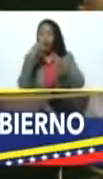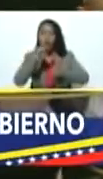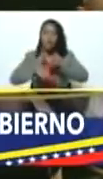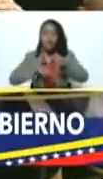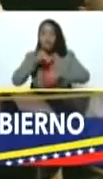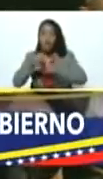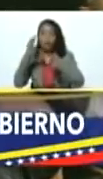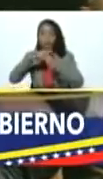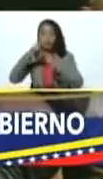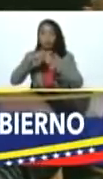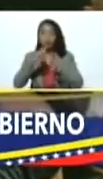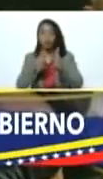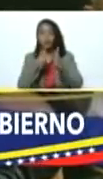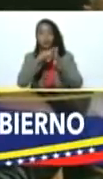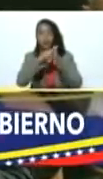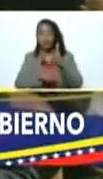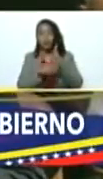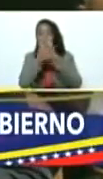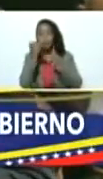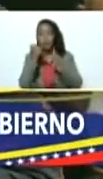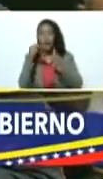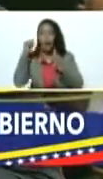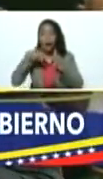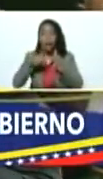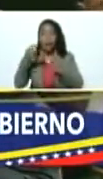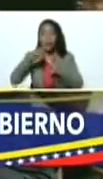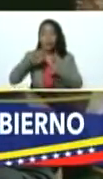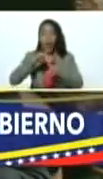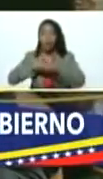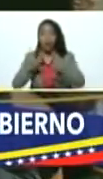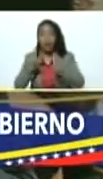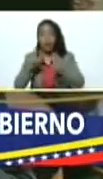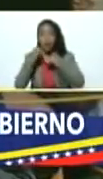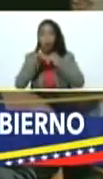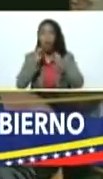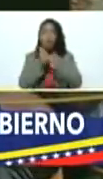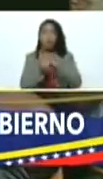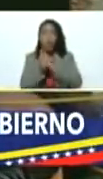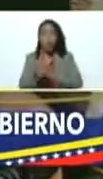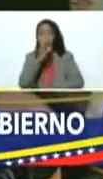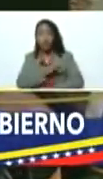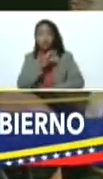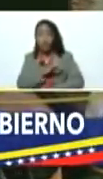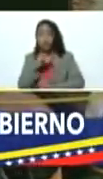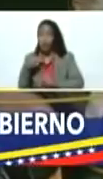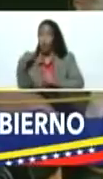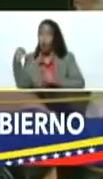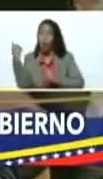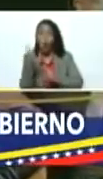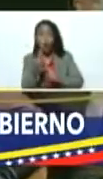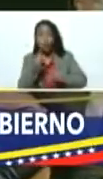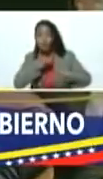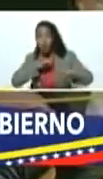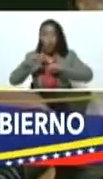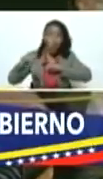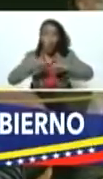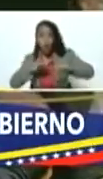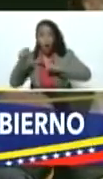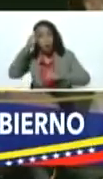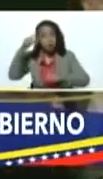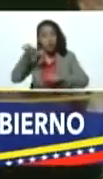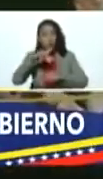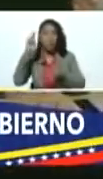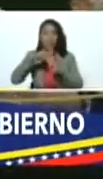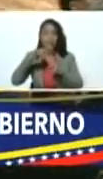La diferencia es la vuelta al Táchira tiene una connotación más allá de lo deportivo, llega a lo social. Y la vuelta al Táchira mueve realmente todo el pueblo tácherense.